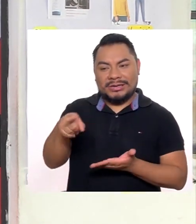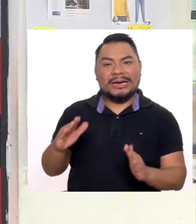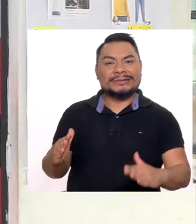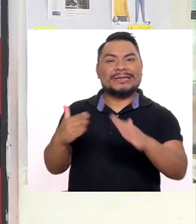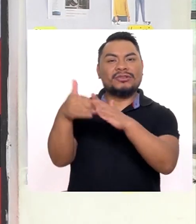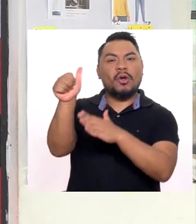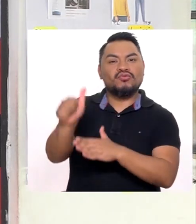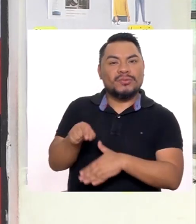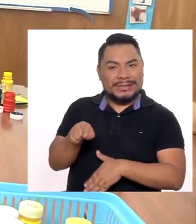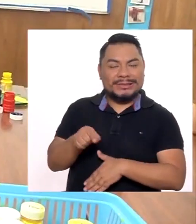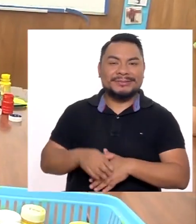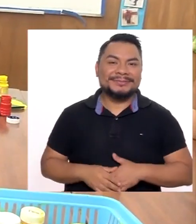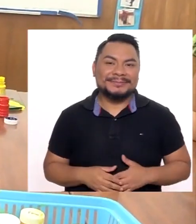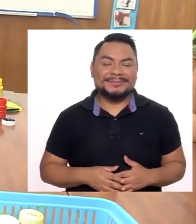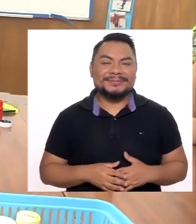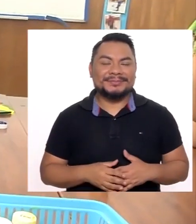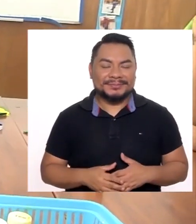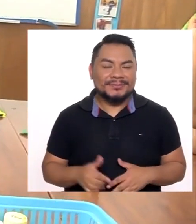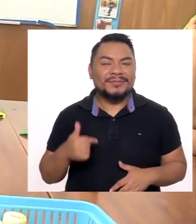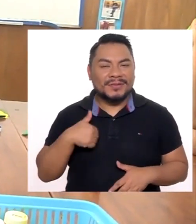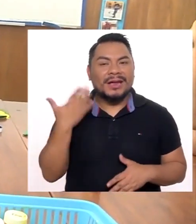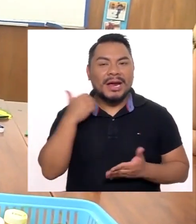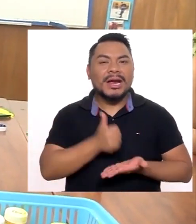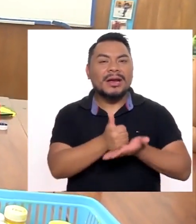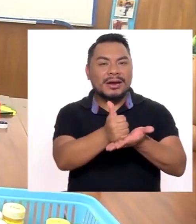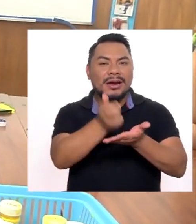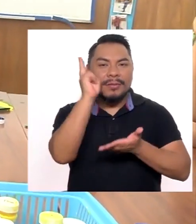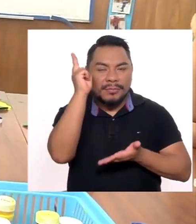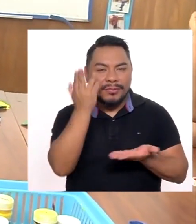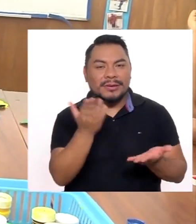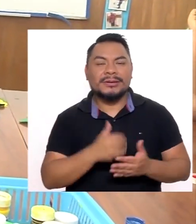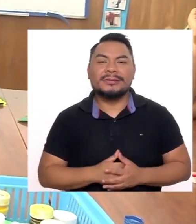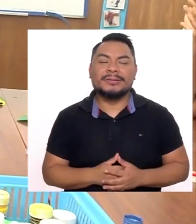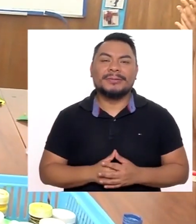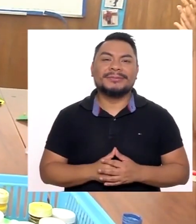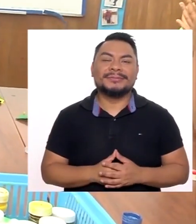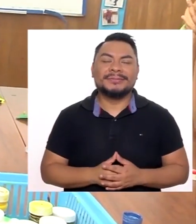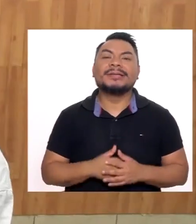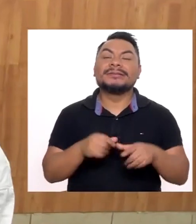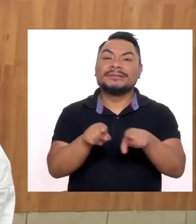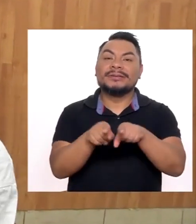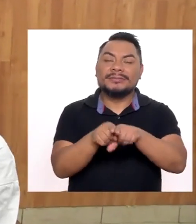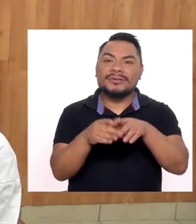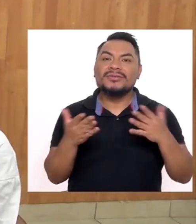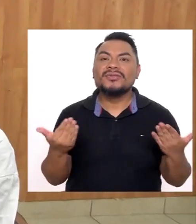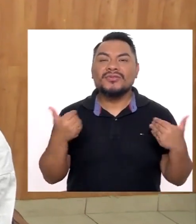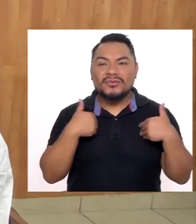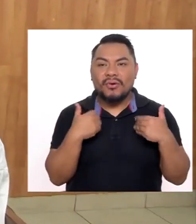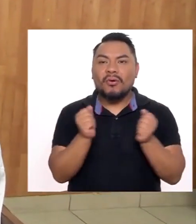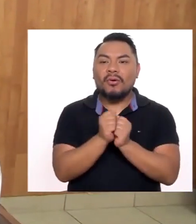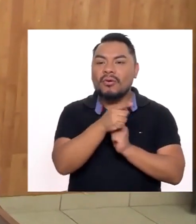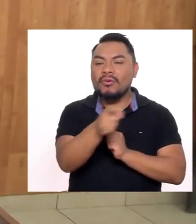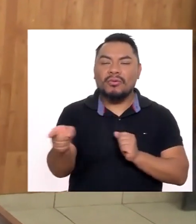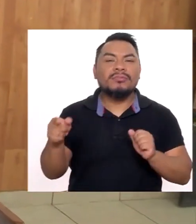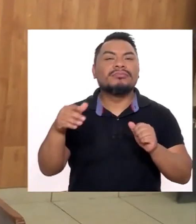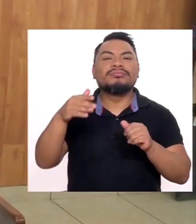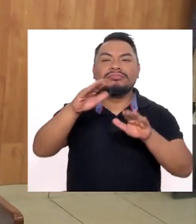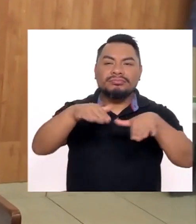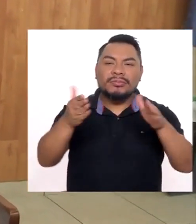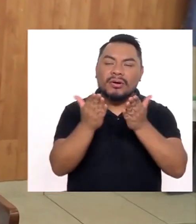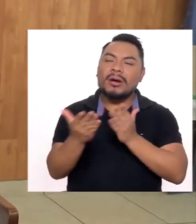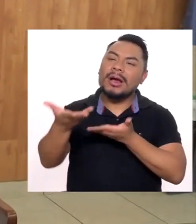Cerrito Azul Ayudando a los profesores También estoy con los chicos